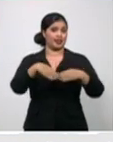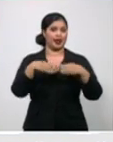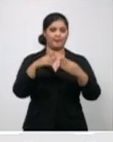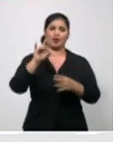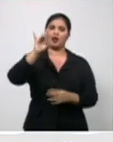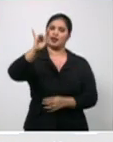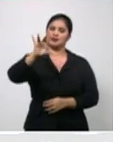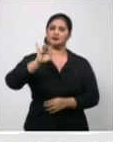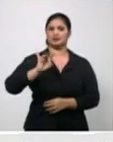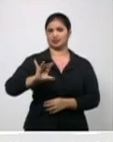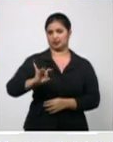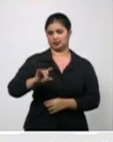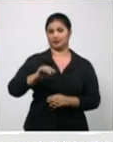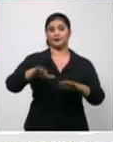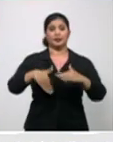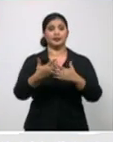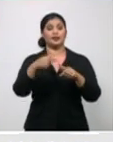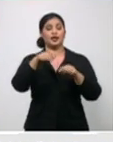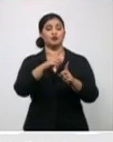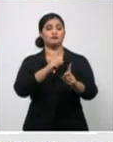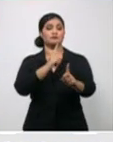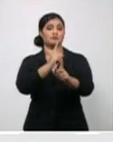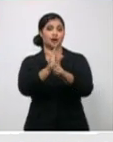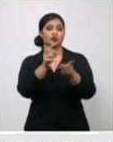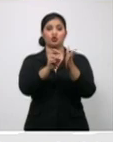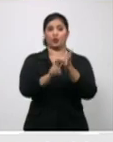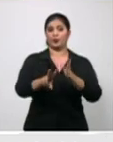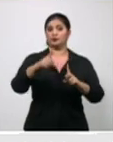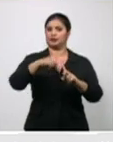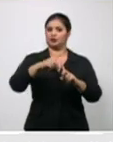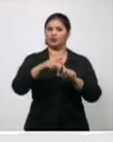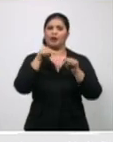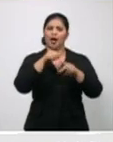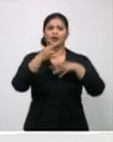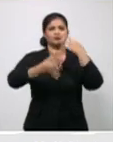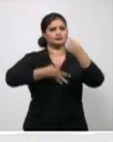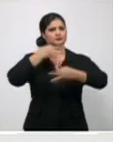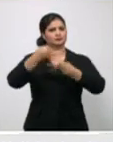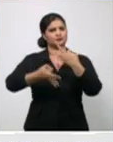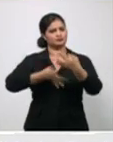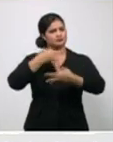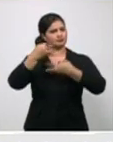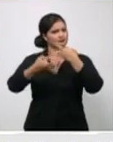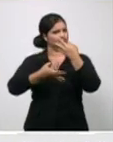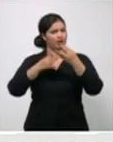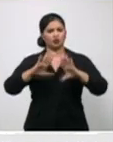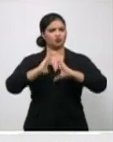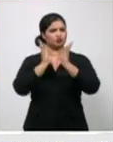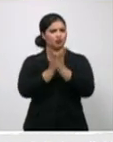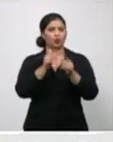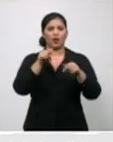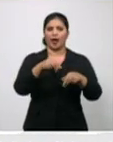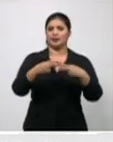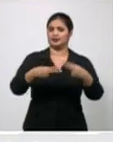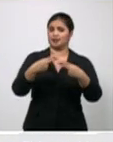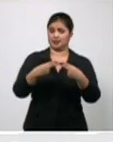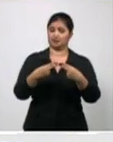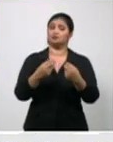Las Tunas. Qué bueno, para poder profundizar todo el trabajo que vienen realizando allí, que es bastante fuerte.